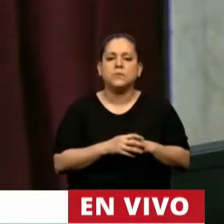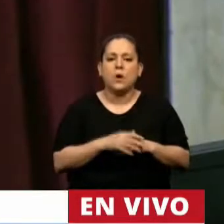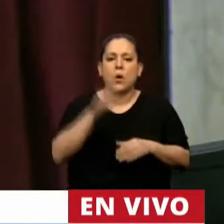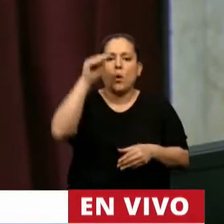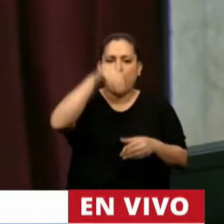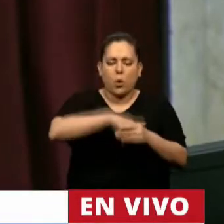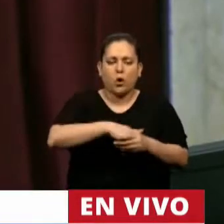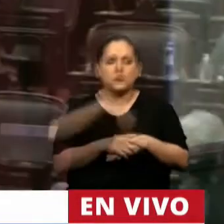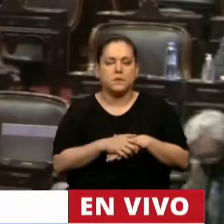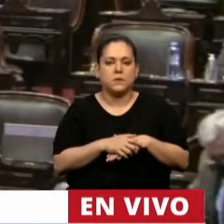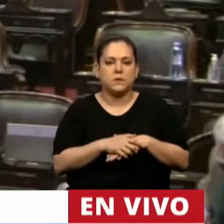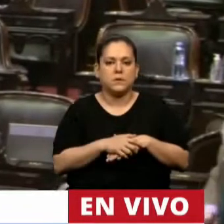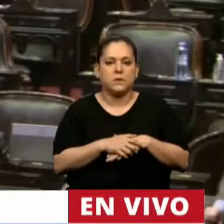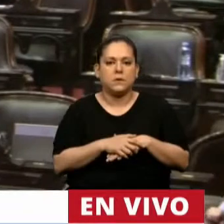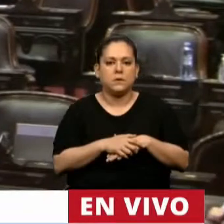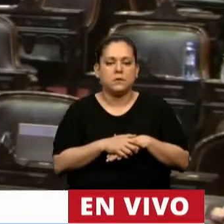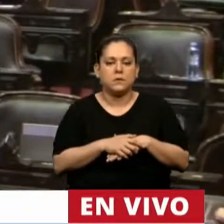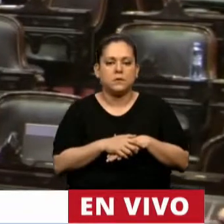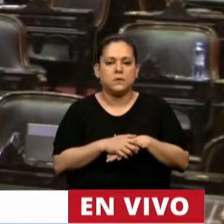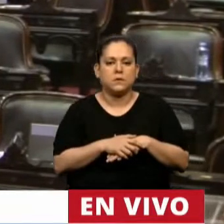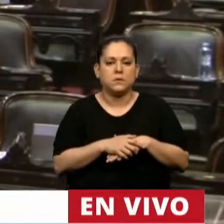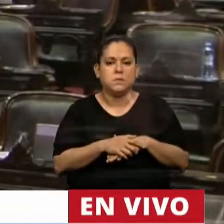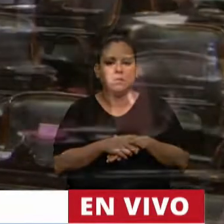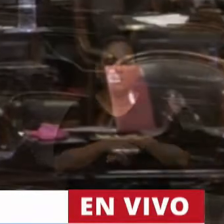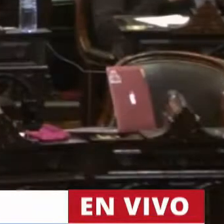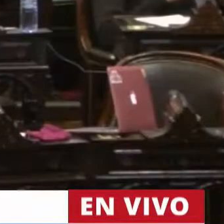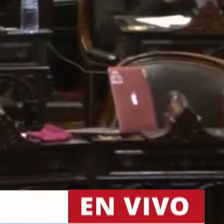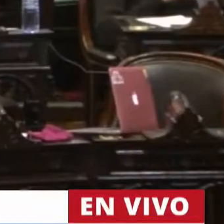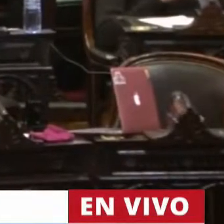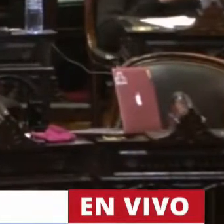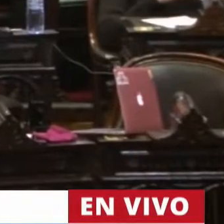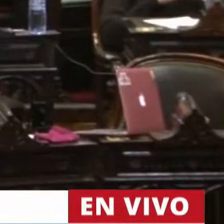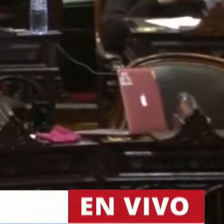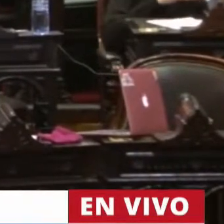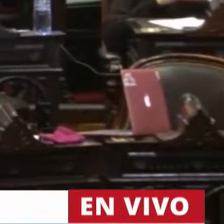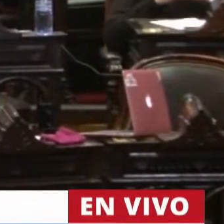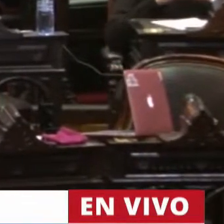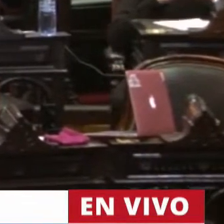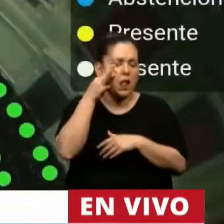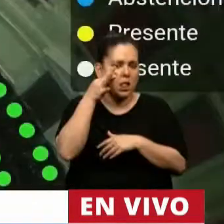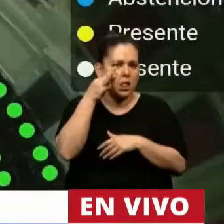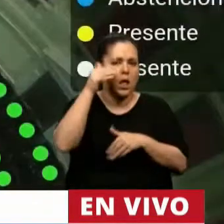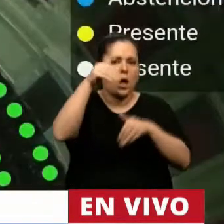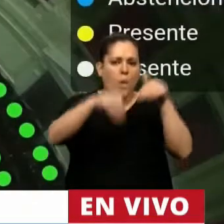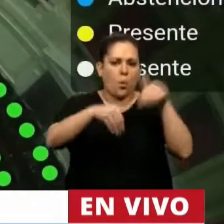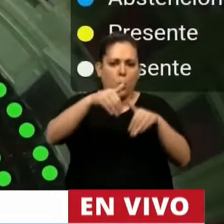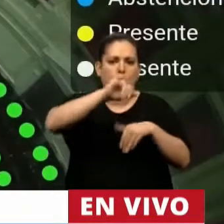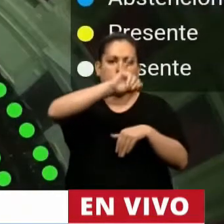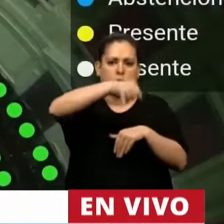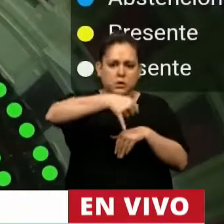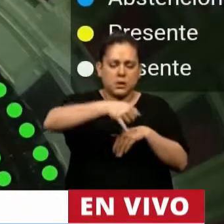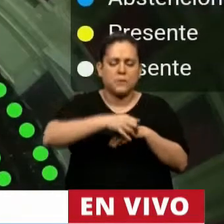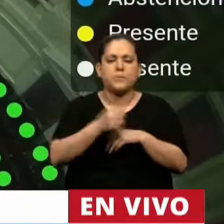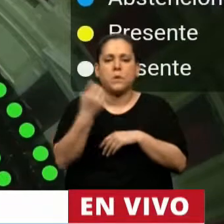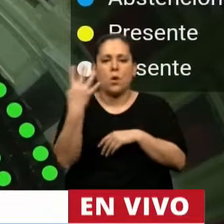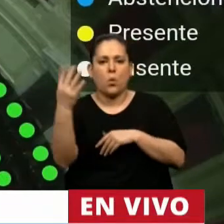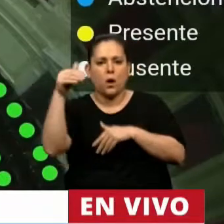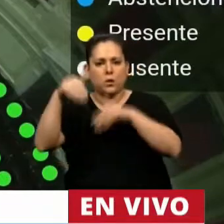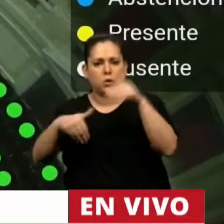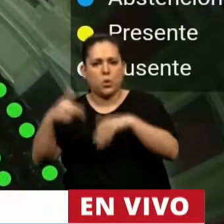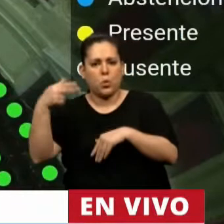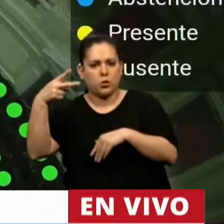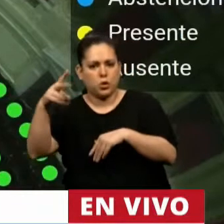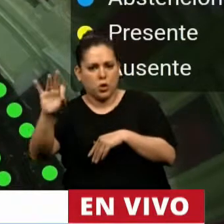La Cámara de Diputados ratificó el Acuerdo Regional de Escazú sobre Medio Ambiente con 240 votos positivos,